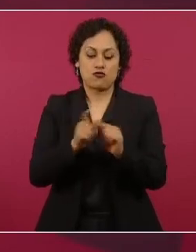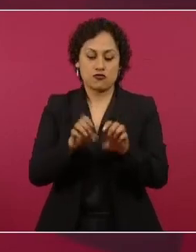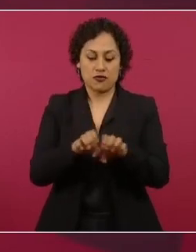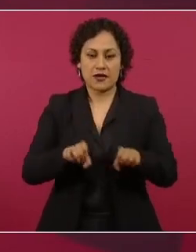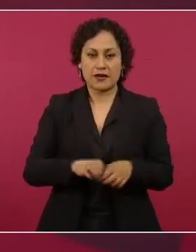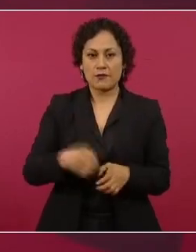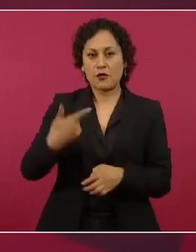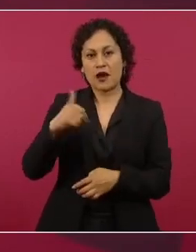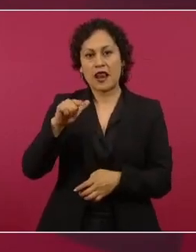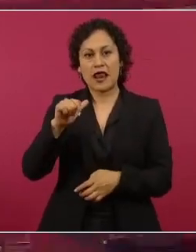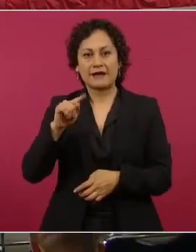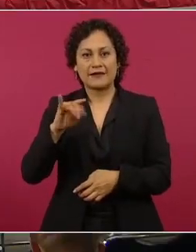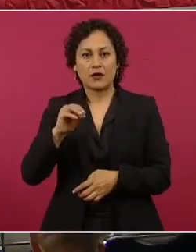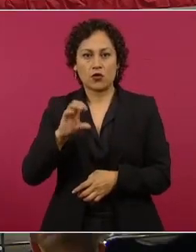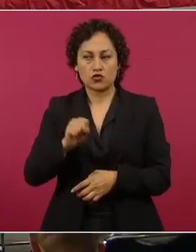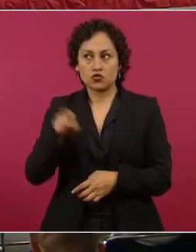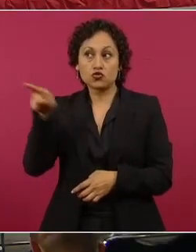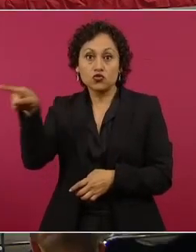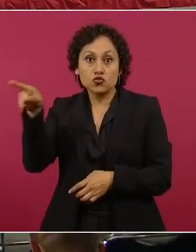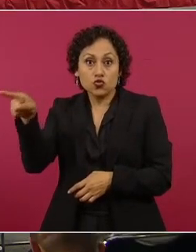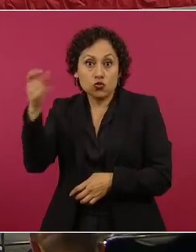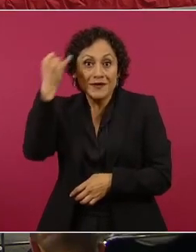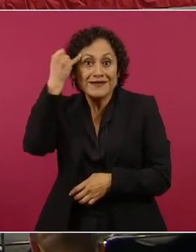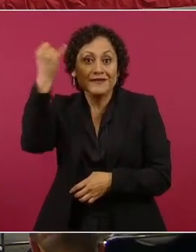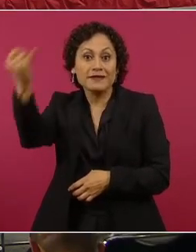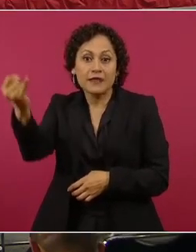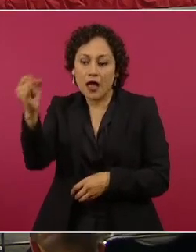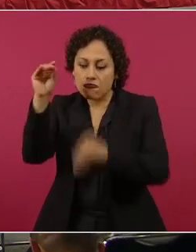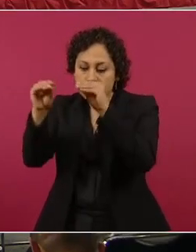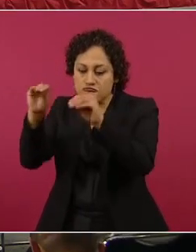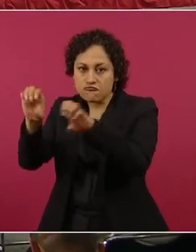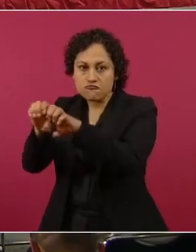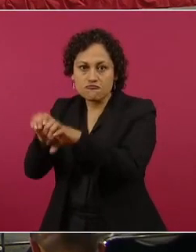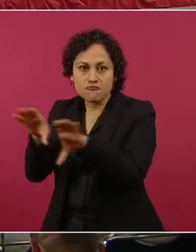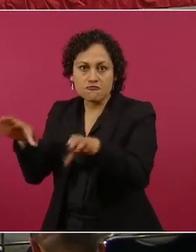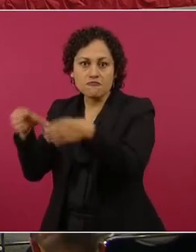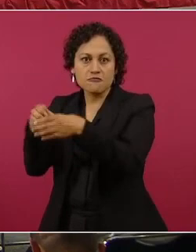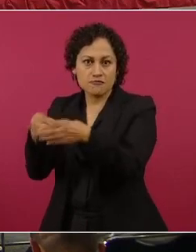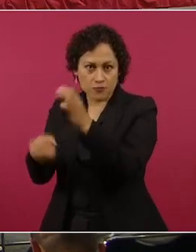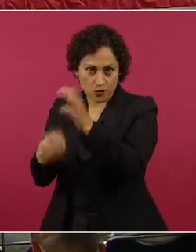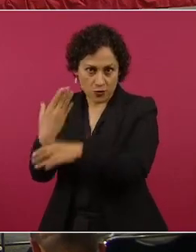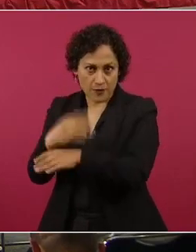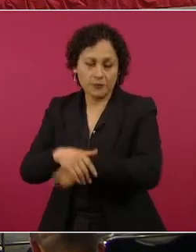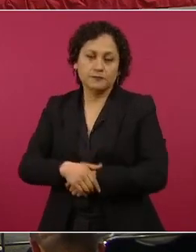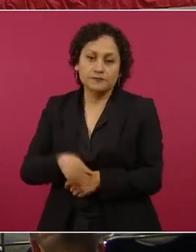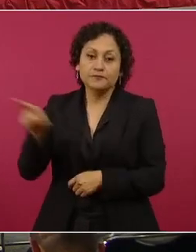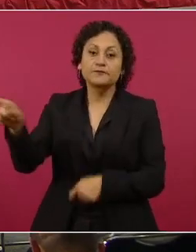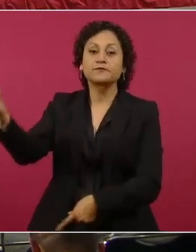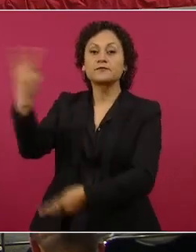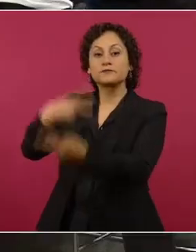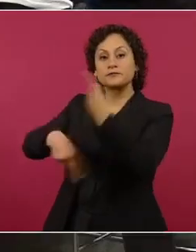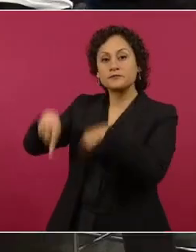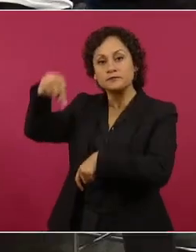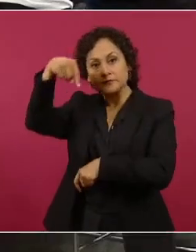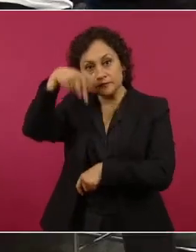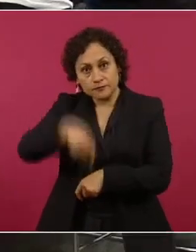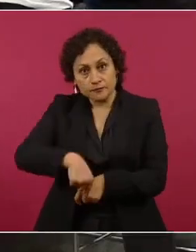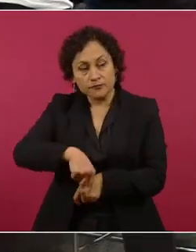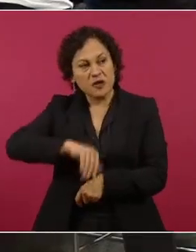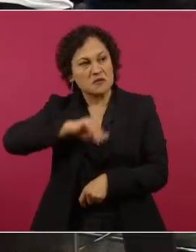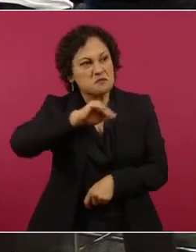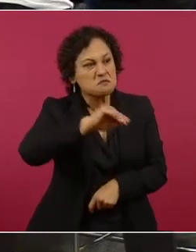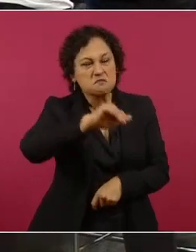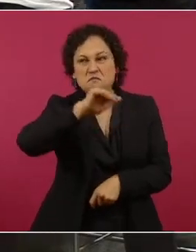el mundo. Y de él salió presionar a que apoyaran a que un equipo de México